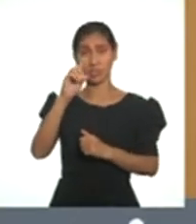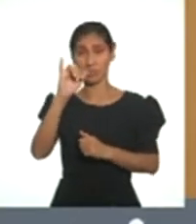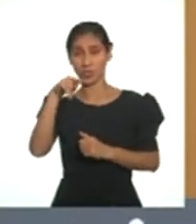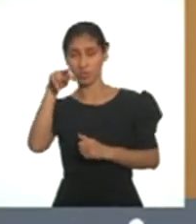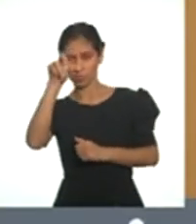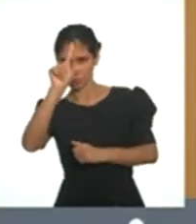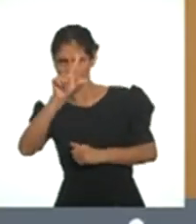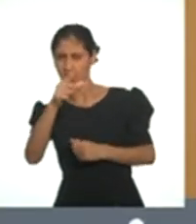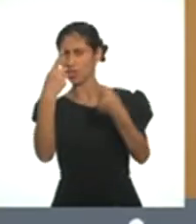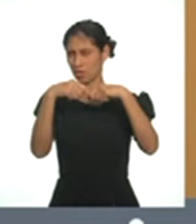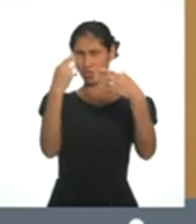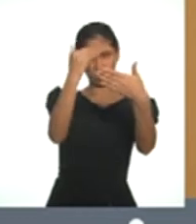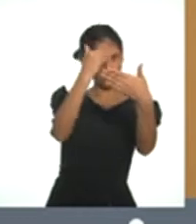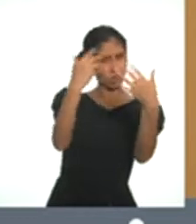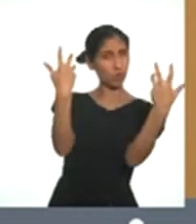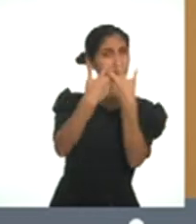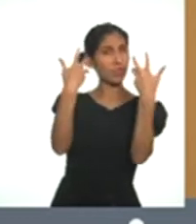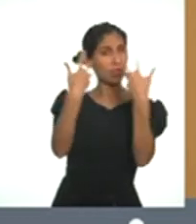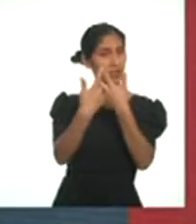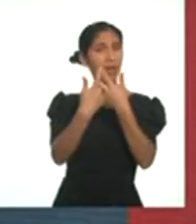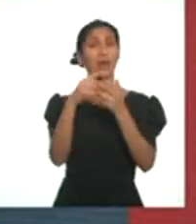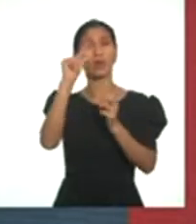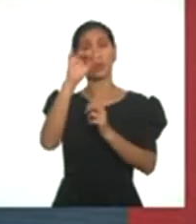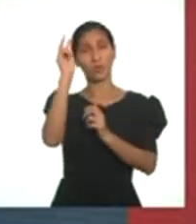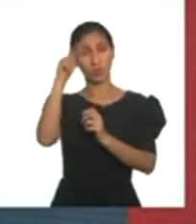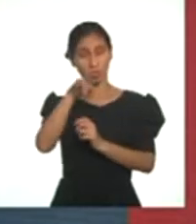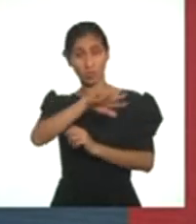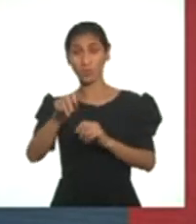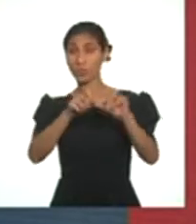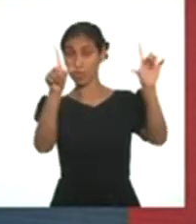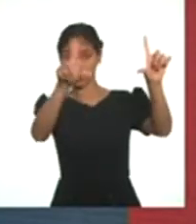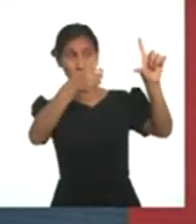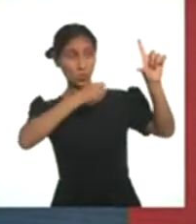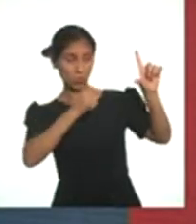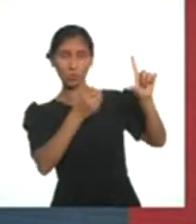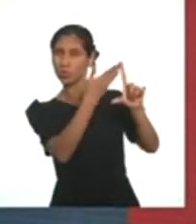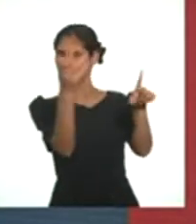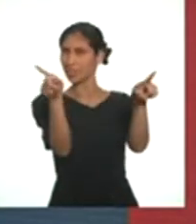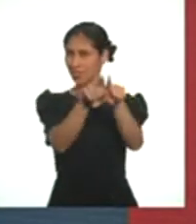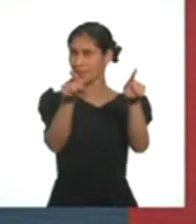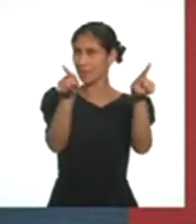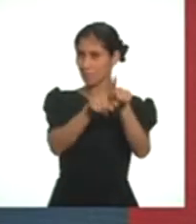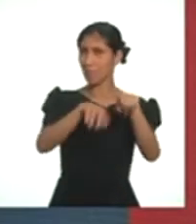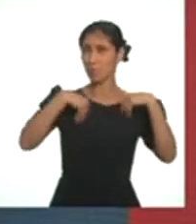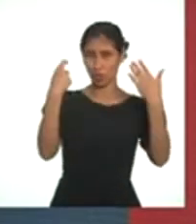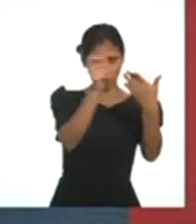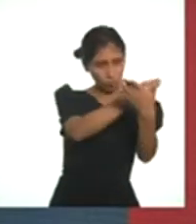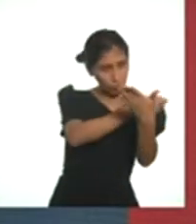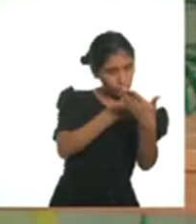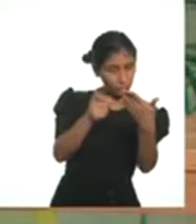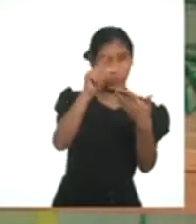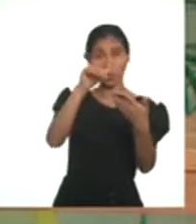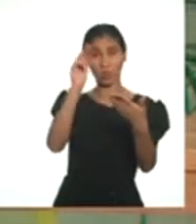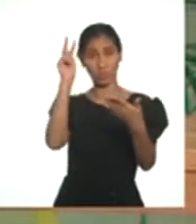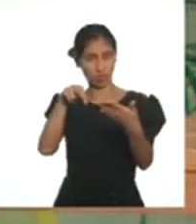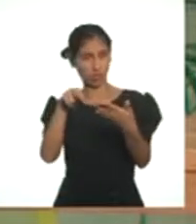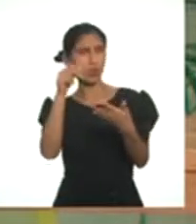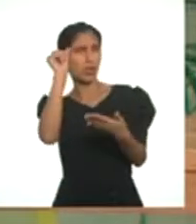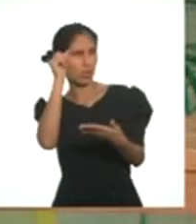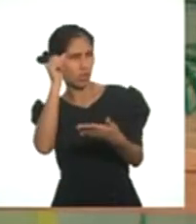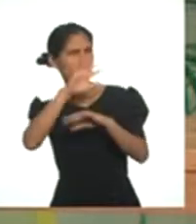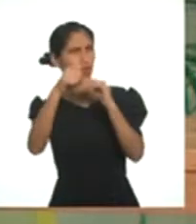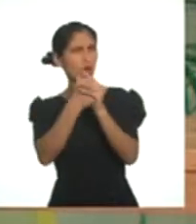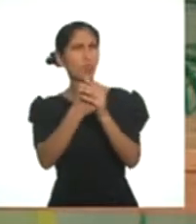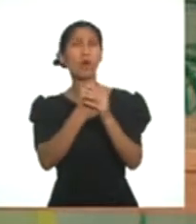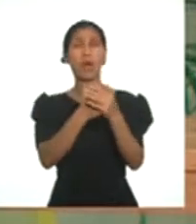fue un ejemplo del guión de reportaje. Ustedes en casa hagan su guión para que tengan una ruta para su reportaje. Recuerden